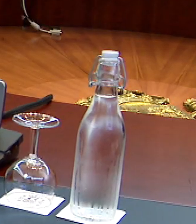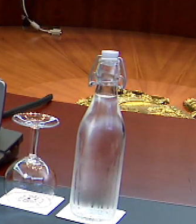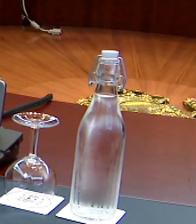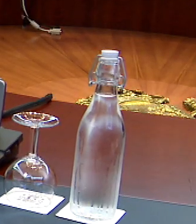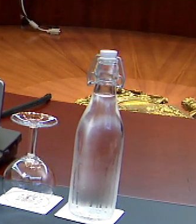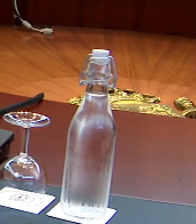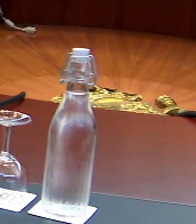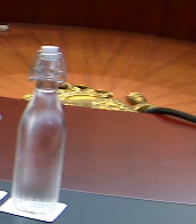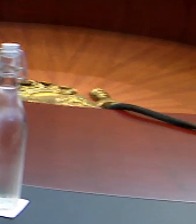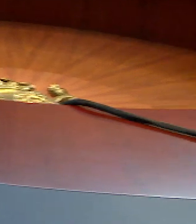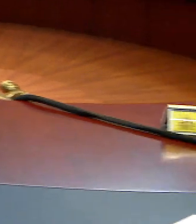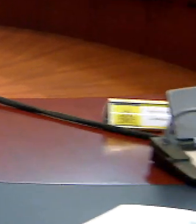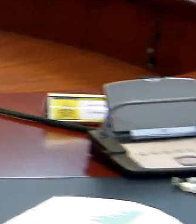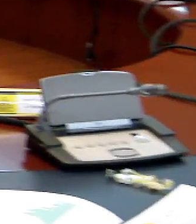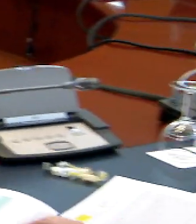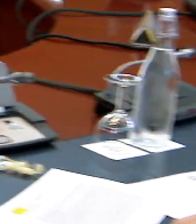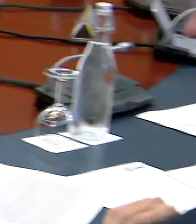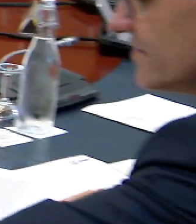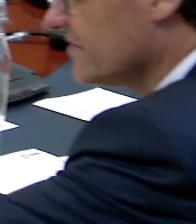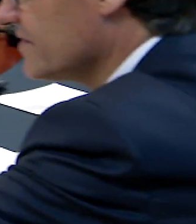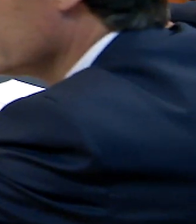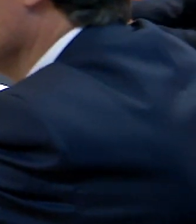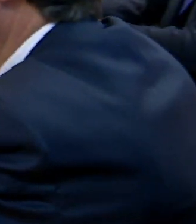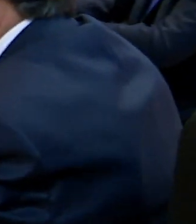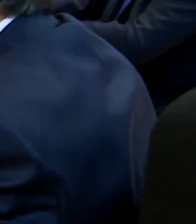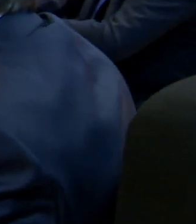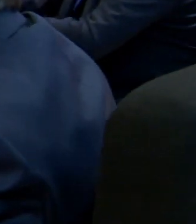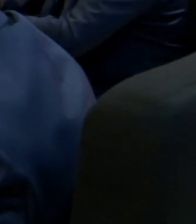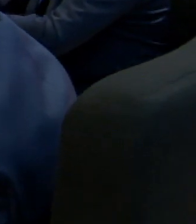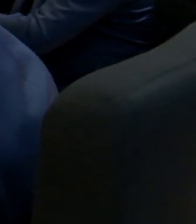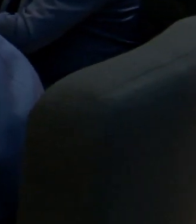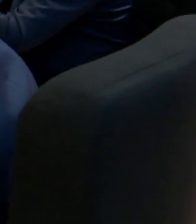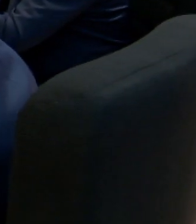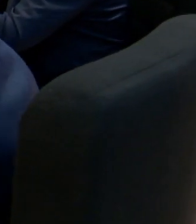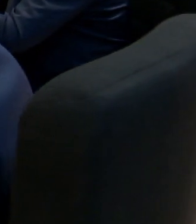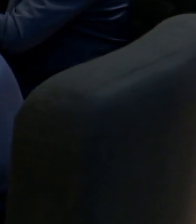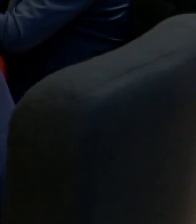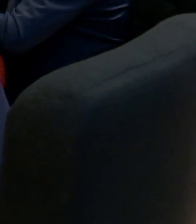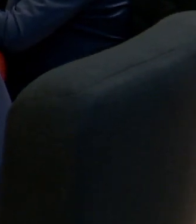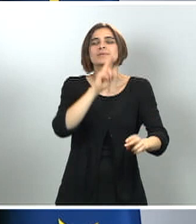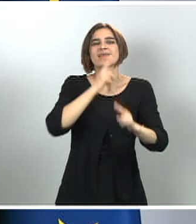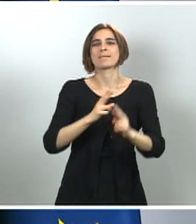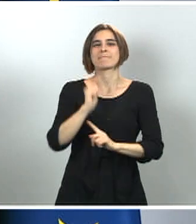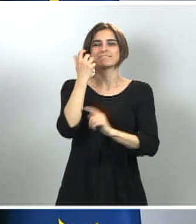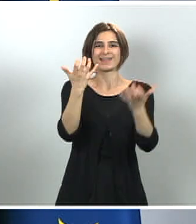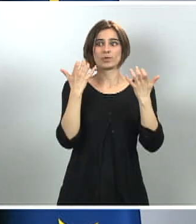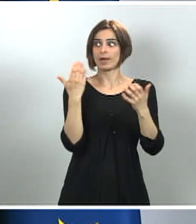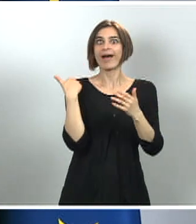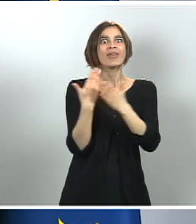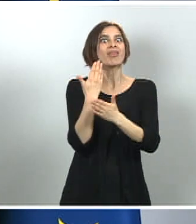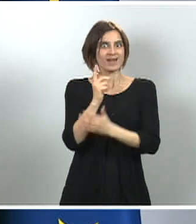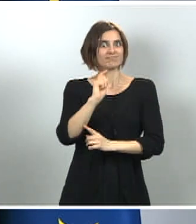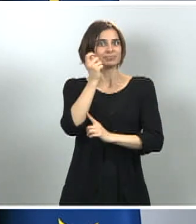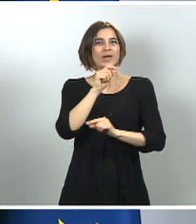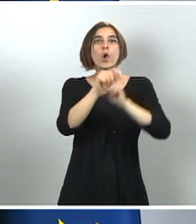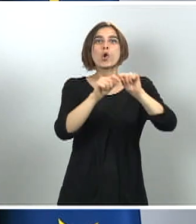Desde luego, España y el presidente Sánchez trabajarán sin descanso para que esto se haga realidad. Hemos visto que por